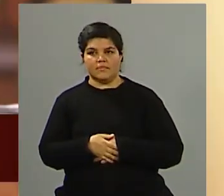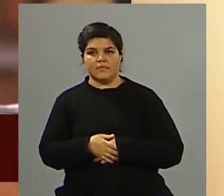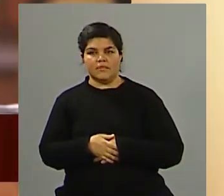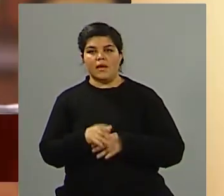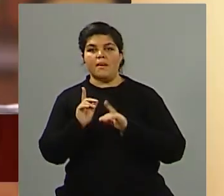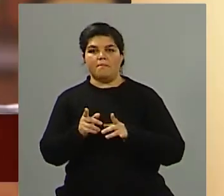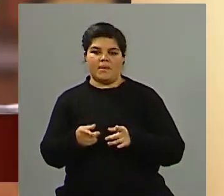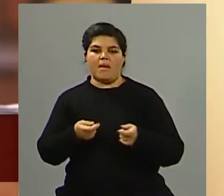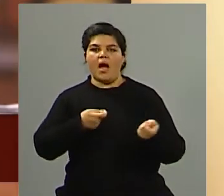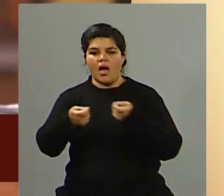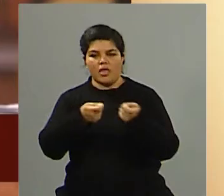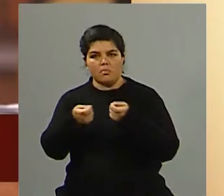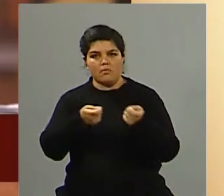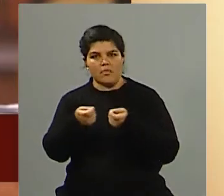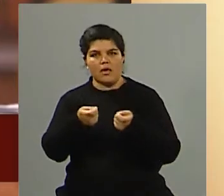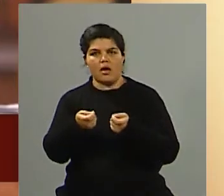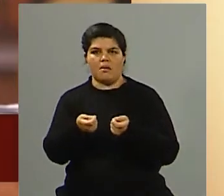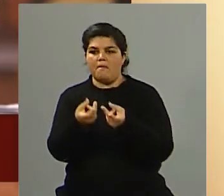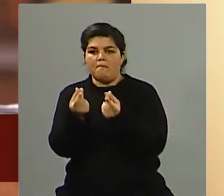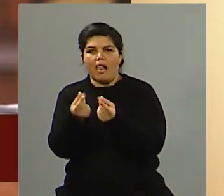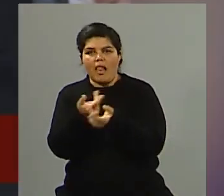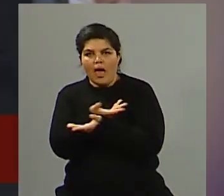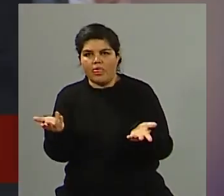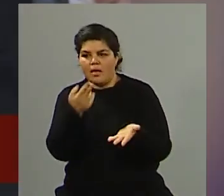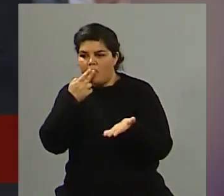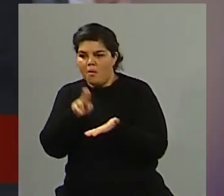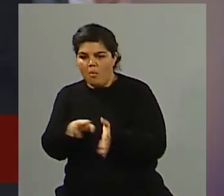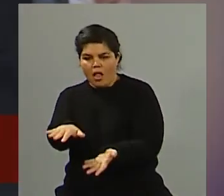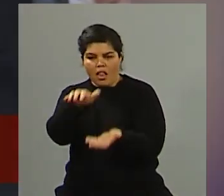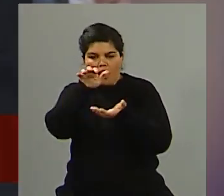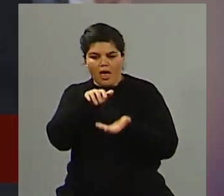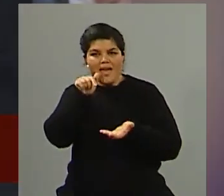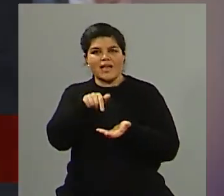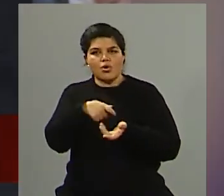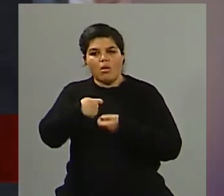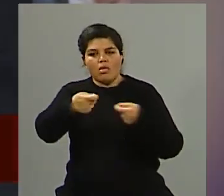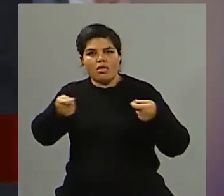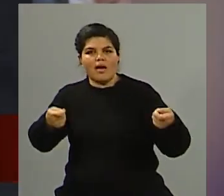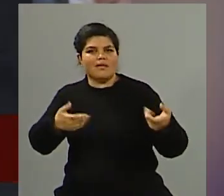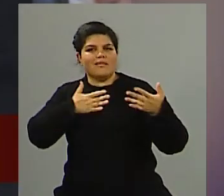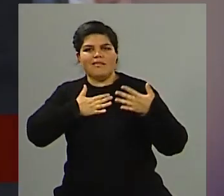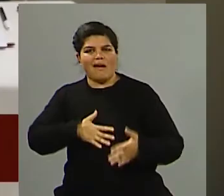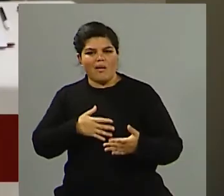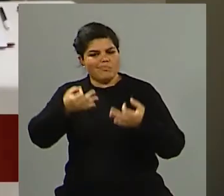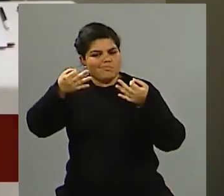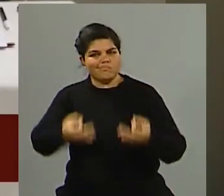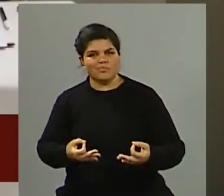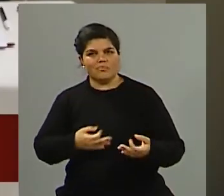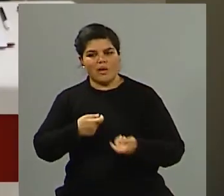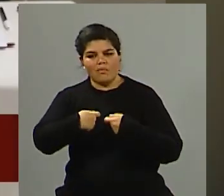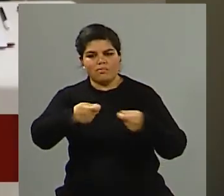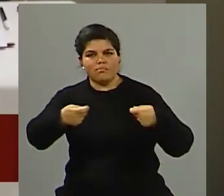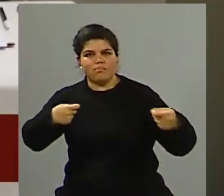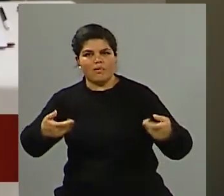administración pública del municipio de Las Heras, para llevar un poco de orden, de tranquilidad, pero sobre todo para que el departamento se